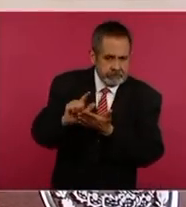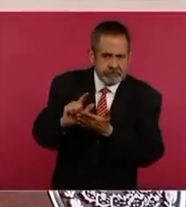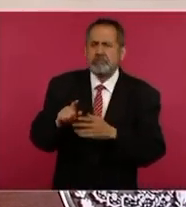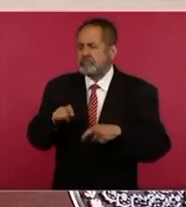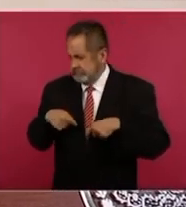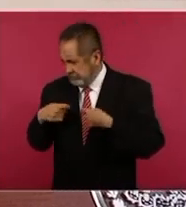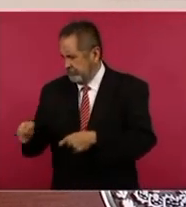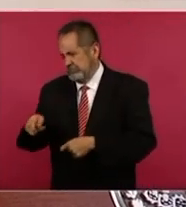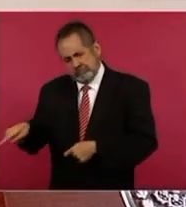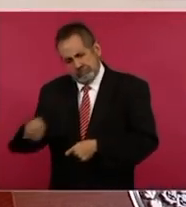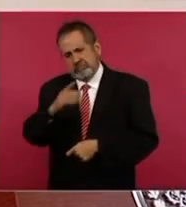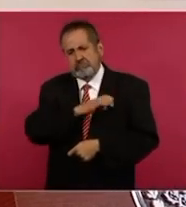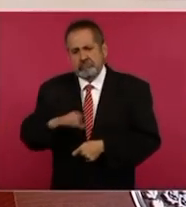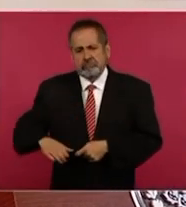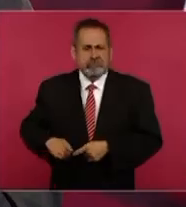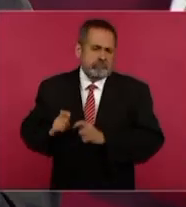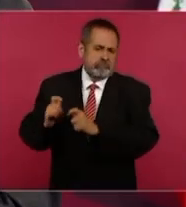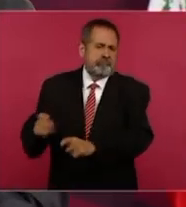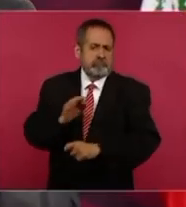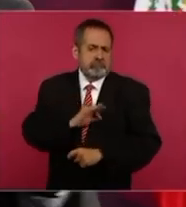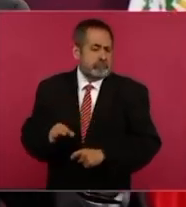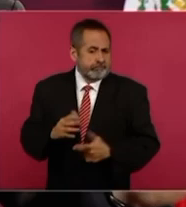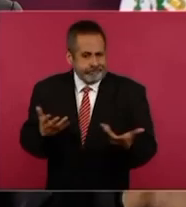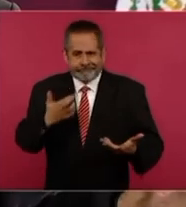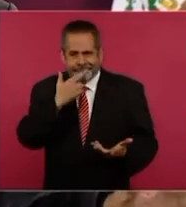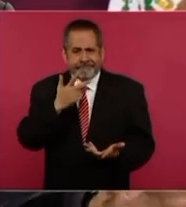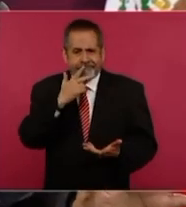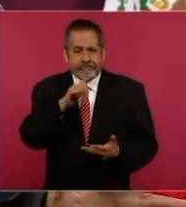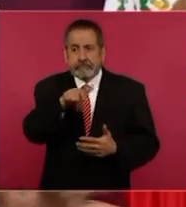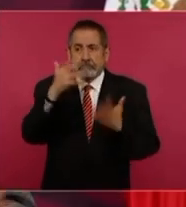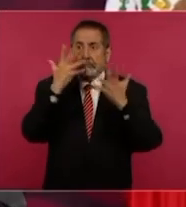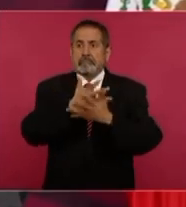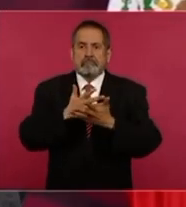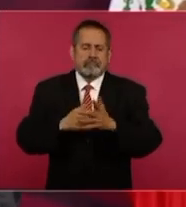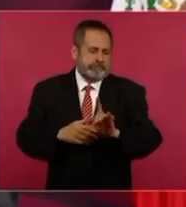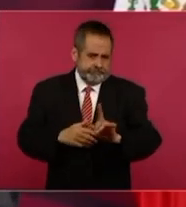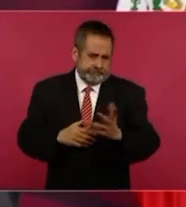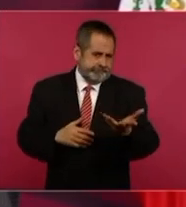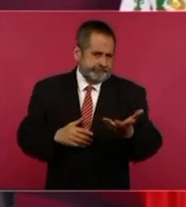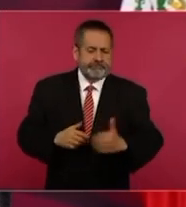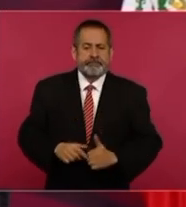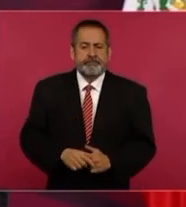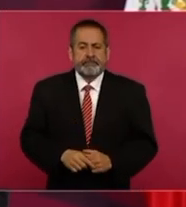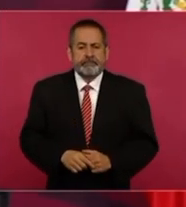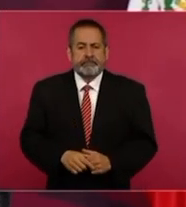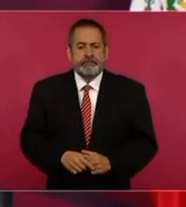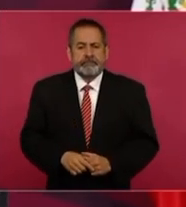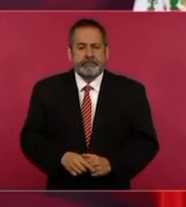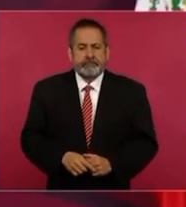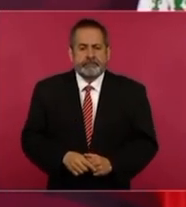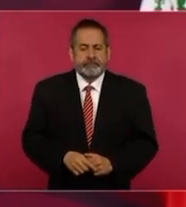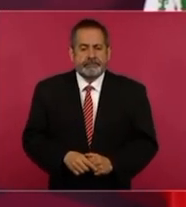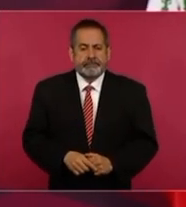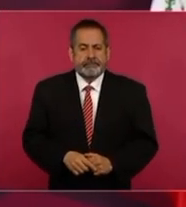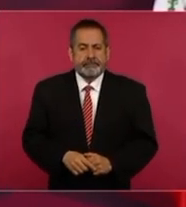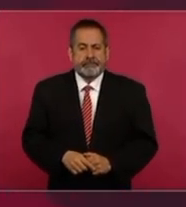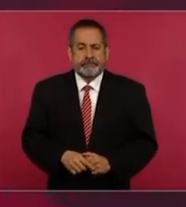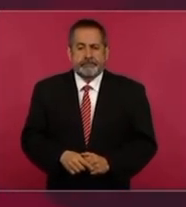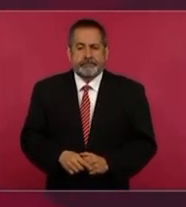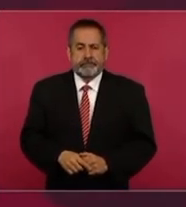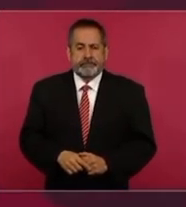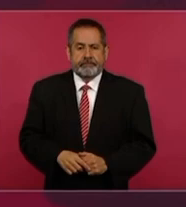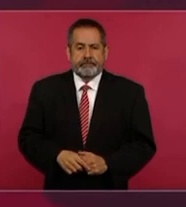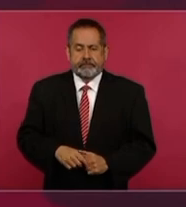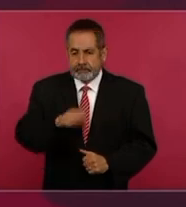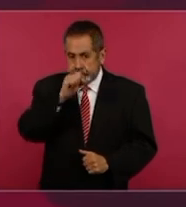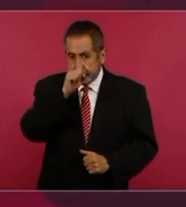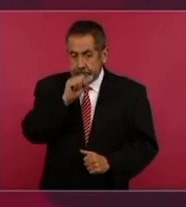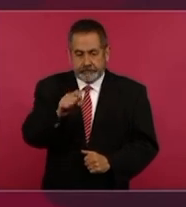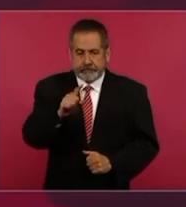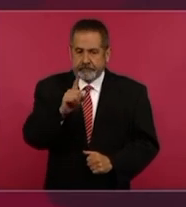distinguir